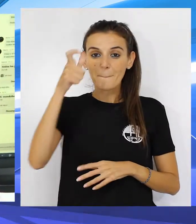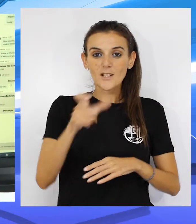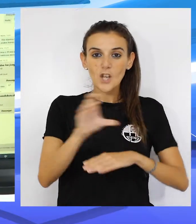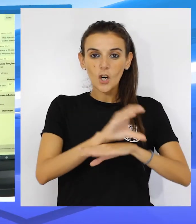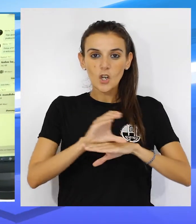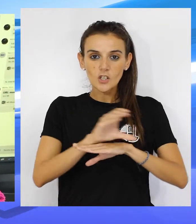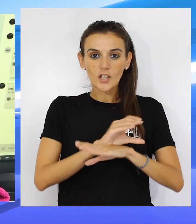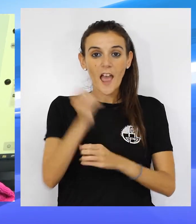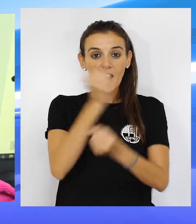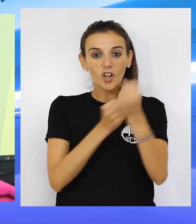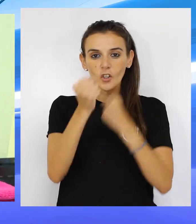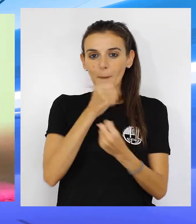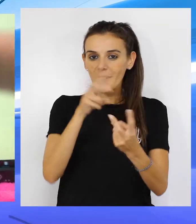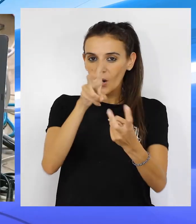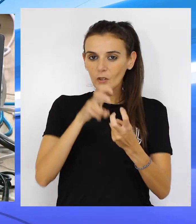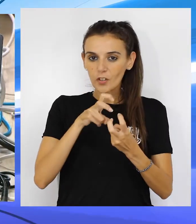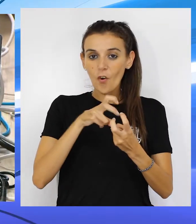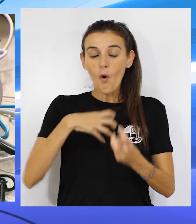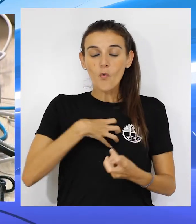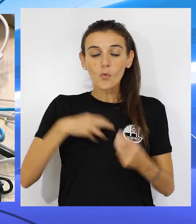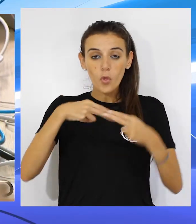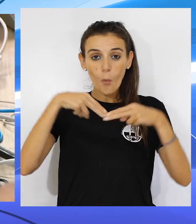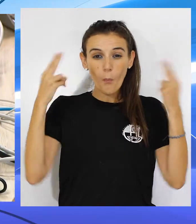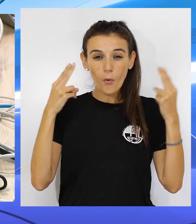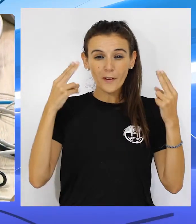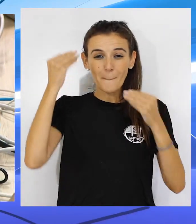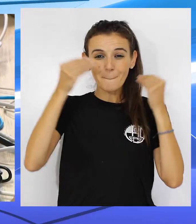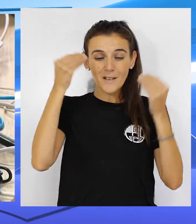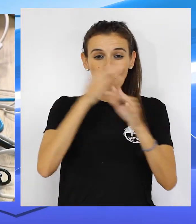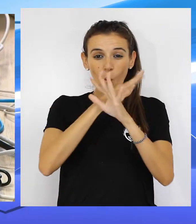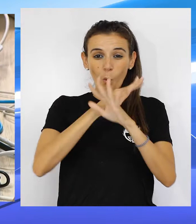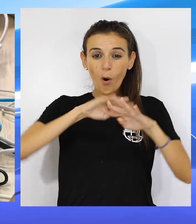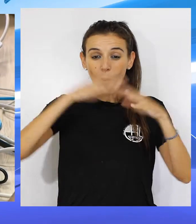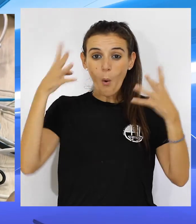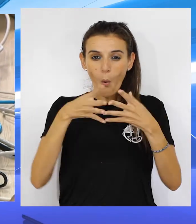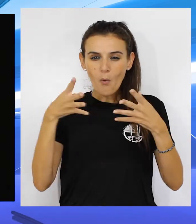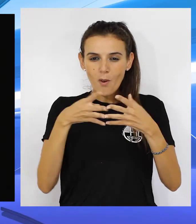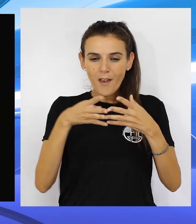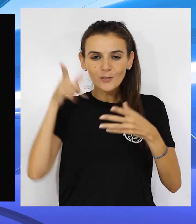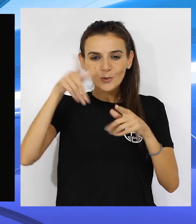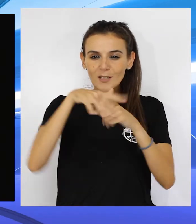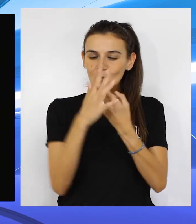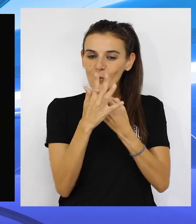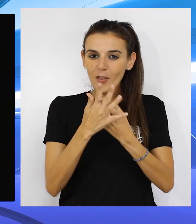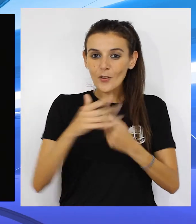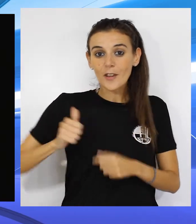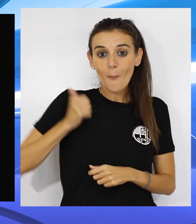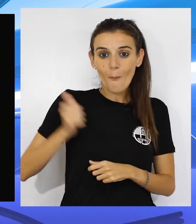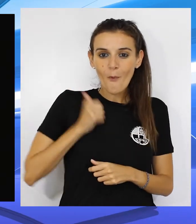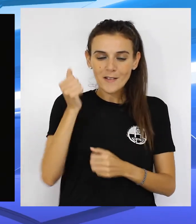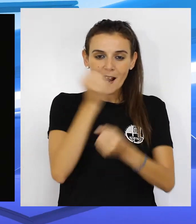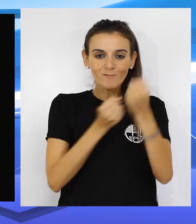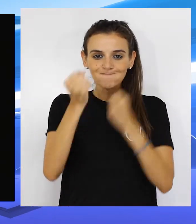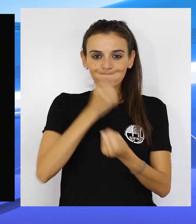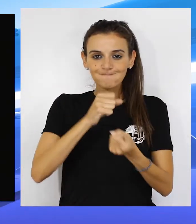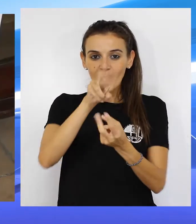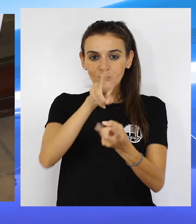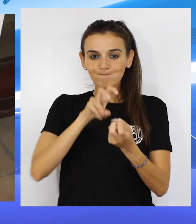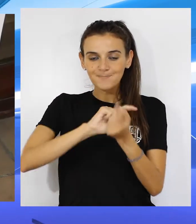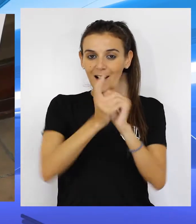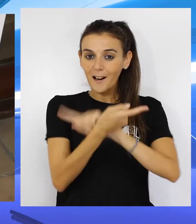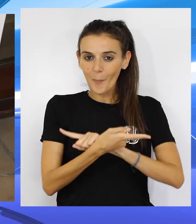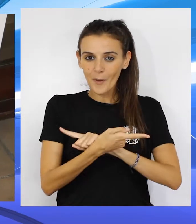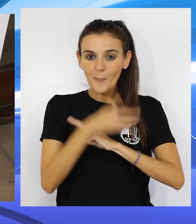La consejera de Economía, Hacienda y Función Pública cree que el juego online es un tren que hay que aprovechar para cambiar el curso económico de la ciudad.